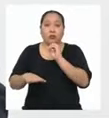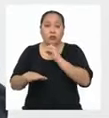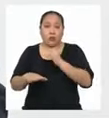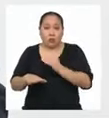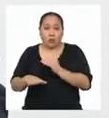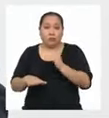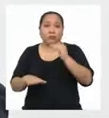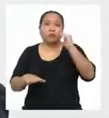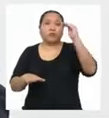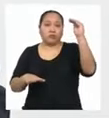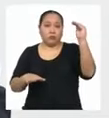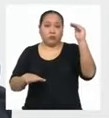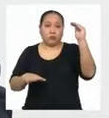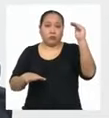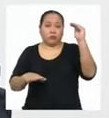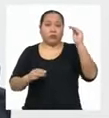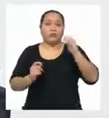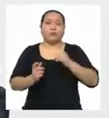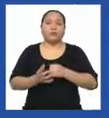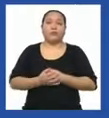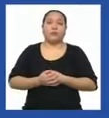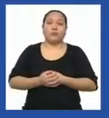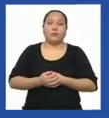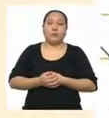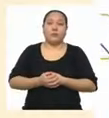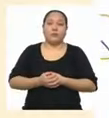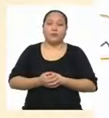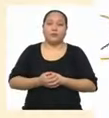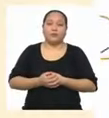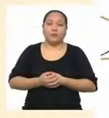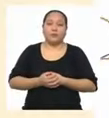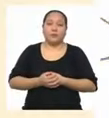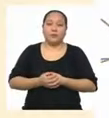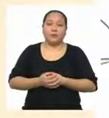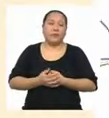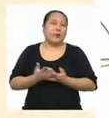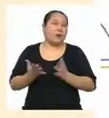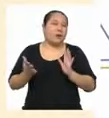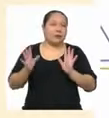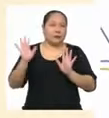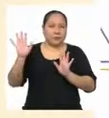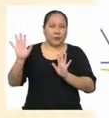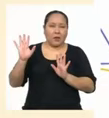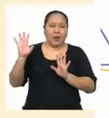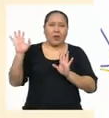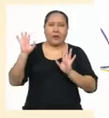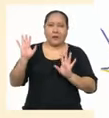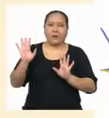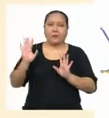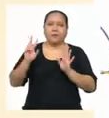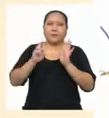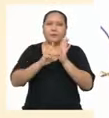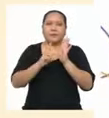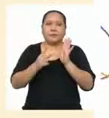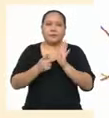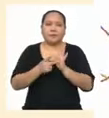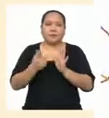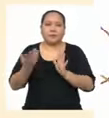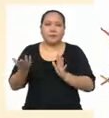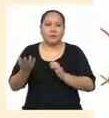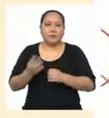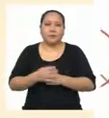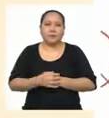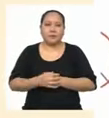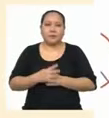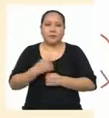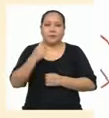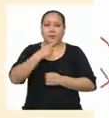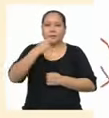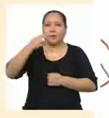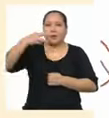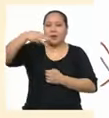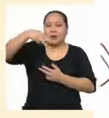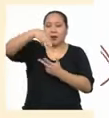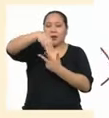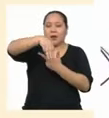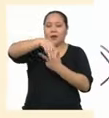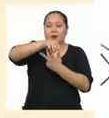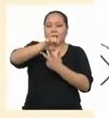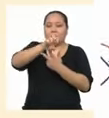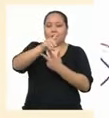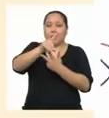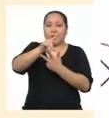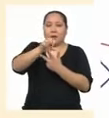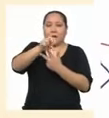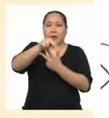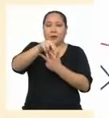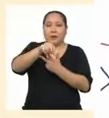tiene valores superiores A ver, a ver, a ver Es decir que La mediana son los